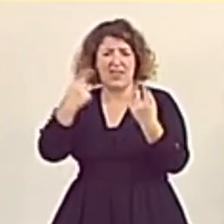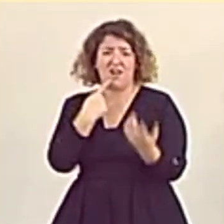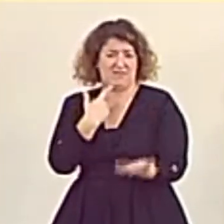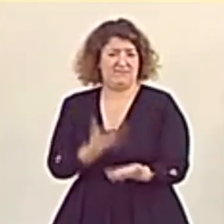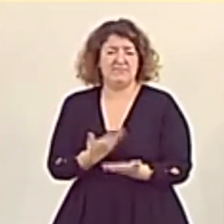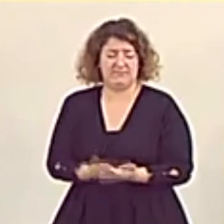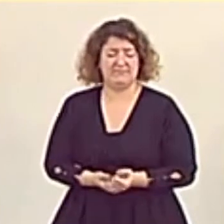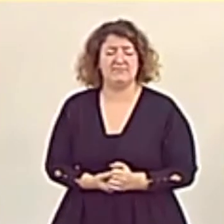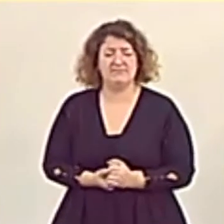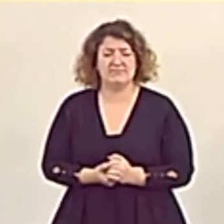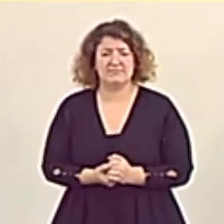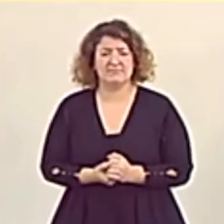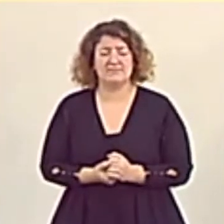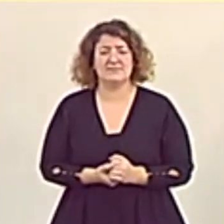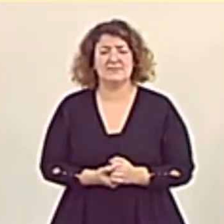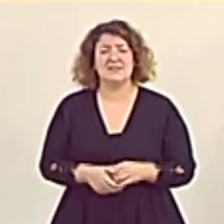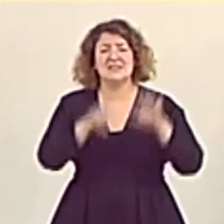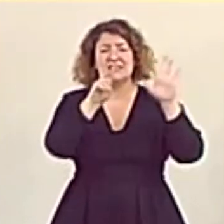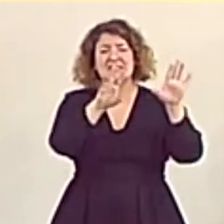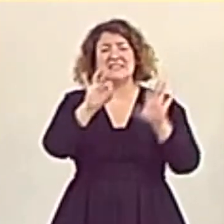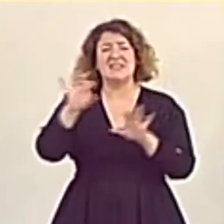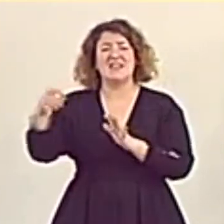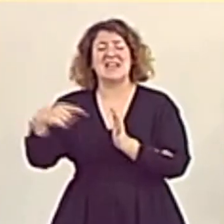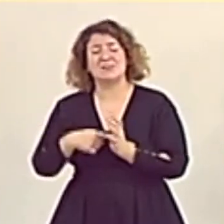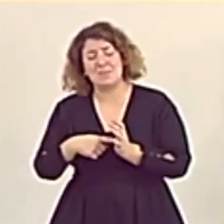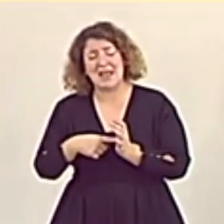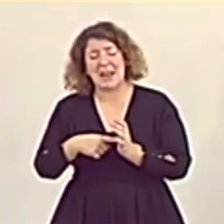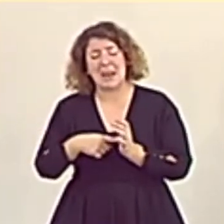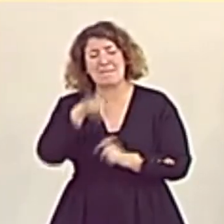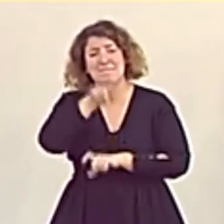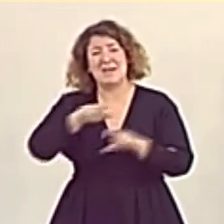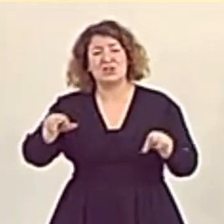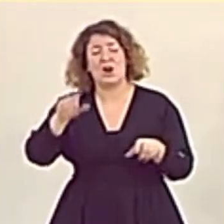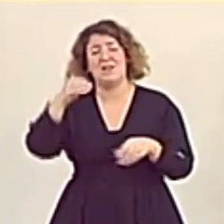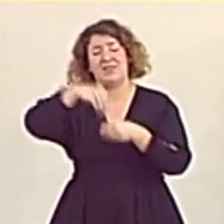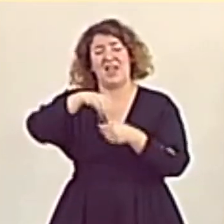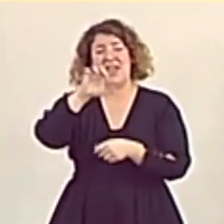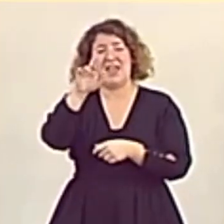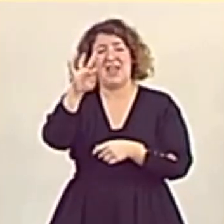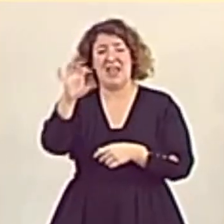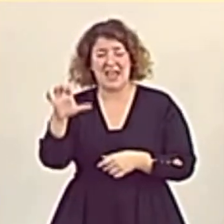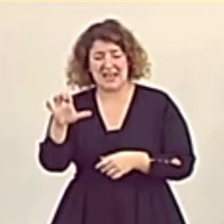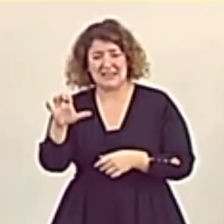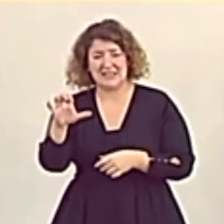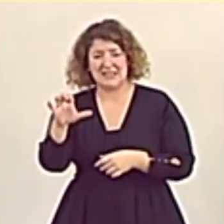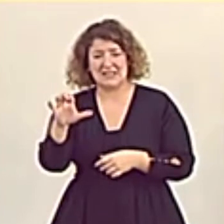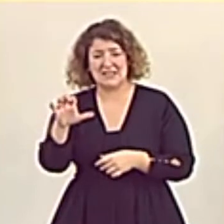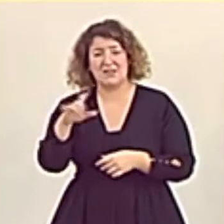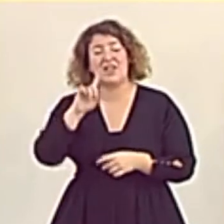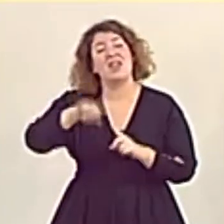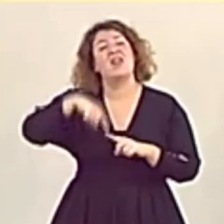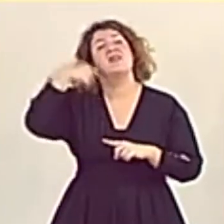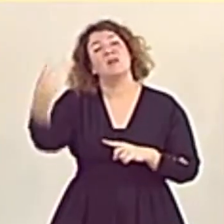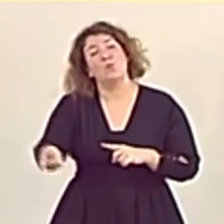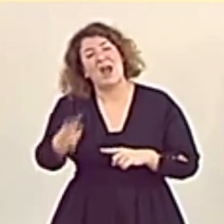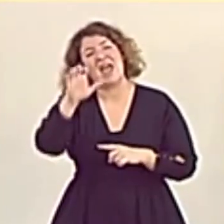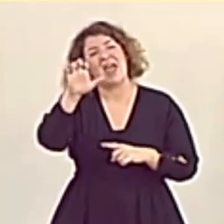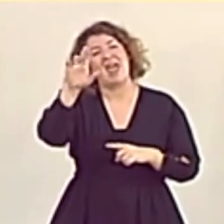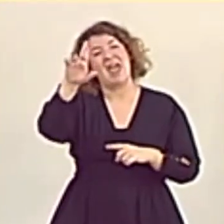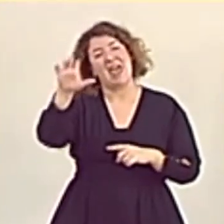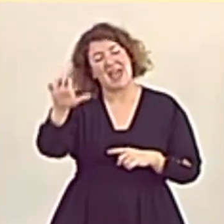es que hay más de 700.000 personas que están en ERTE y pueden pasar a estar en ERES